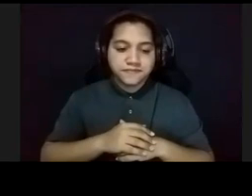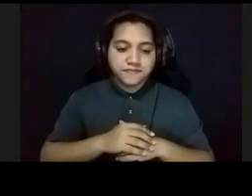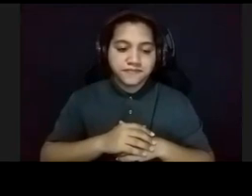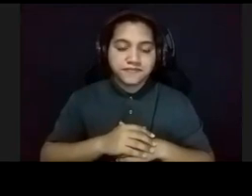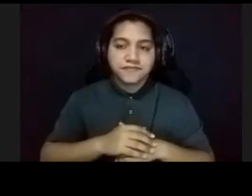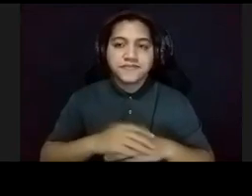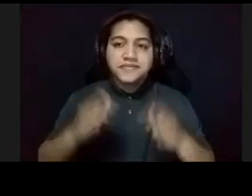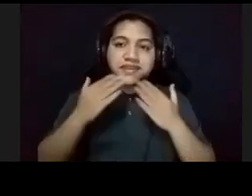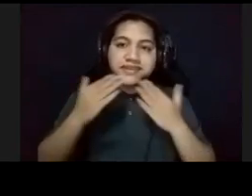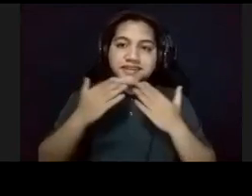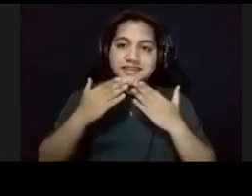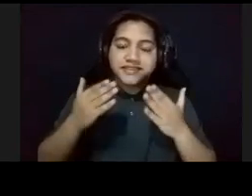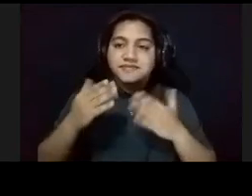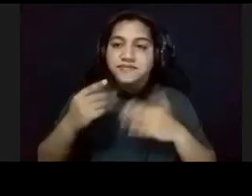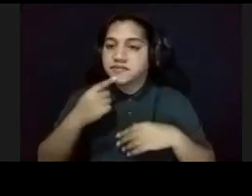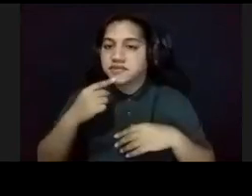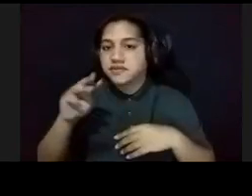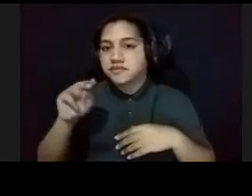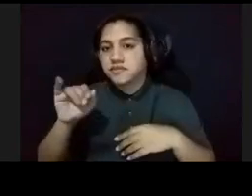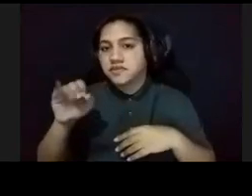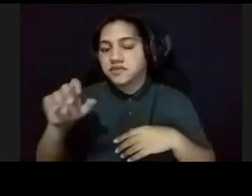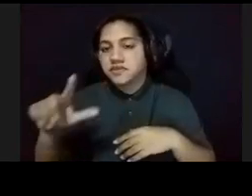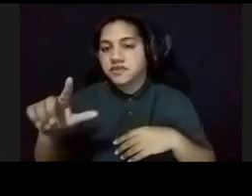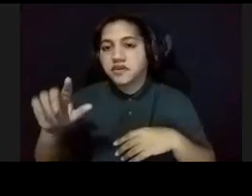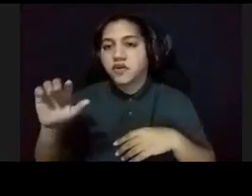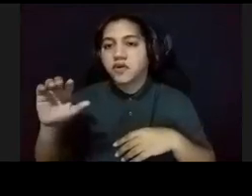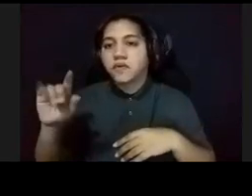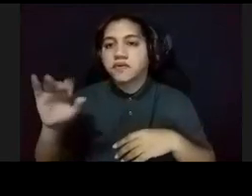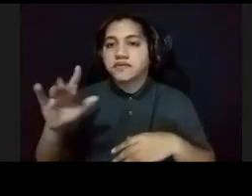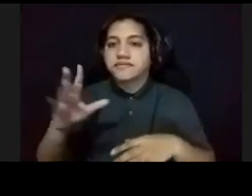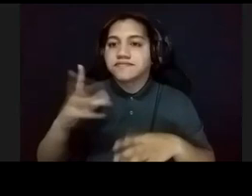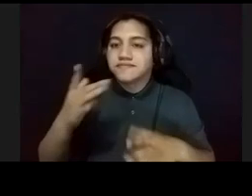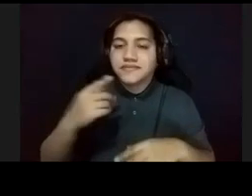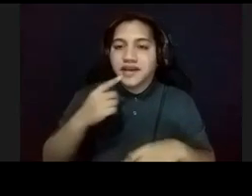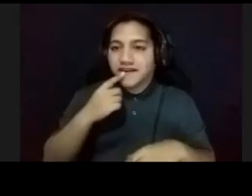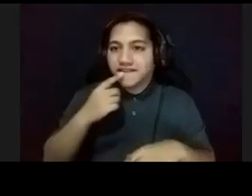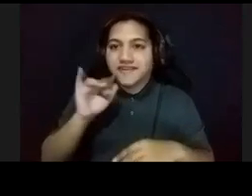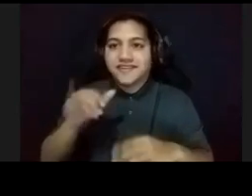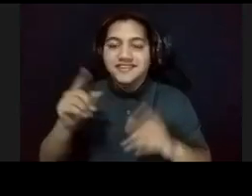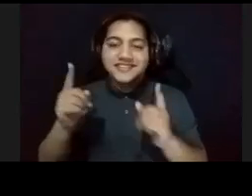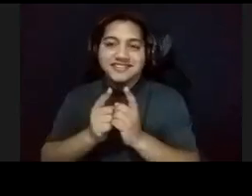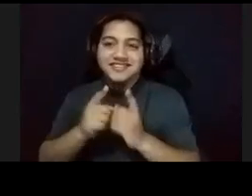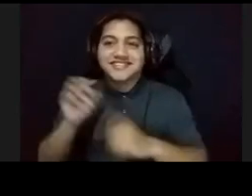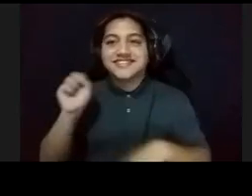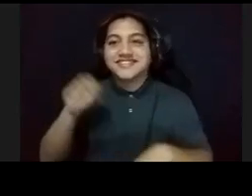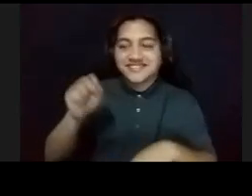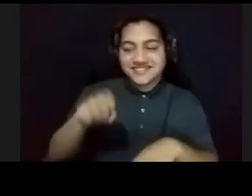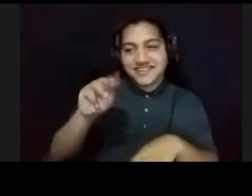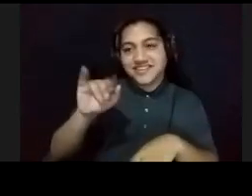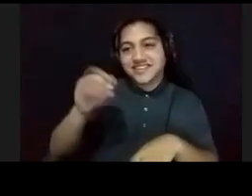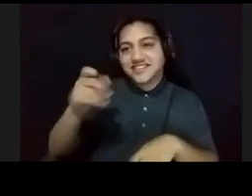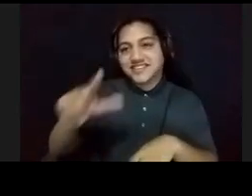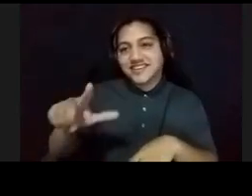Muchísimas gracias, comenta Michelle Cubano, que qué gran envidia, ese encuentro. Ay, sí, Michelle, yo la